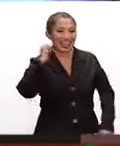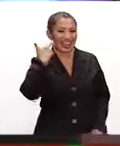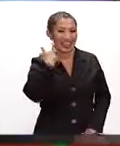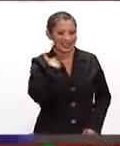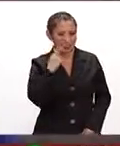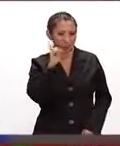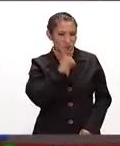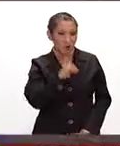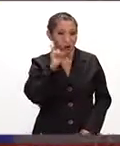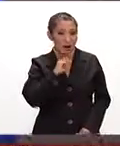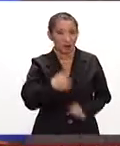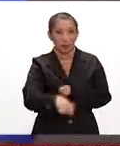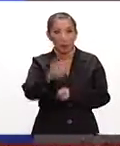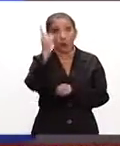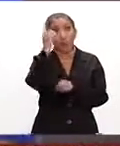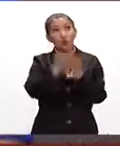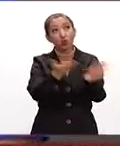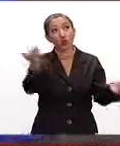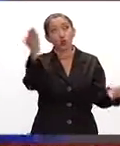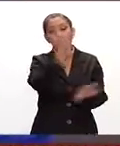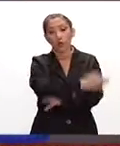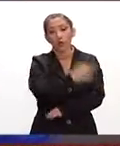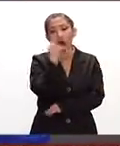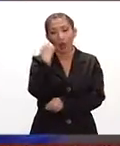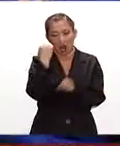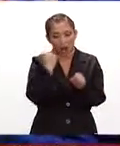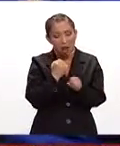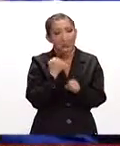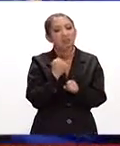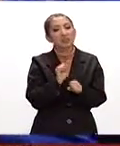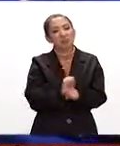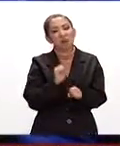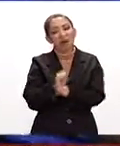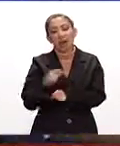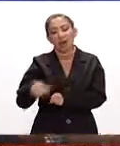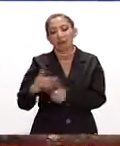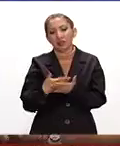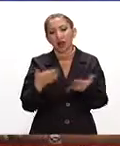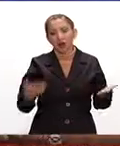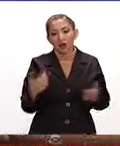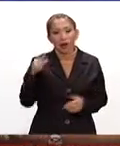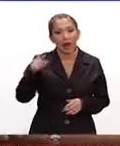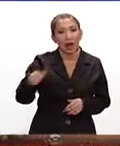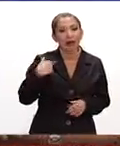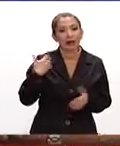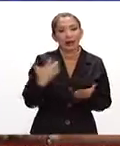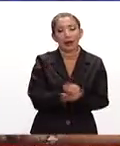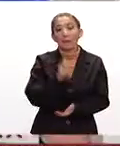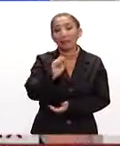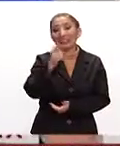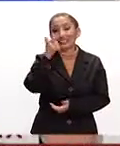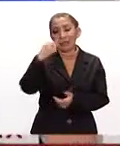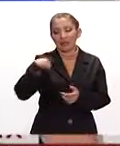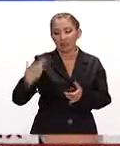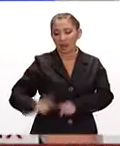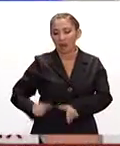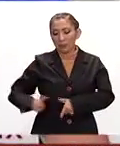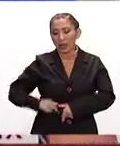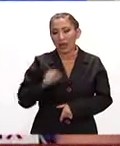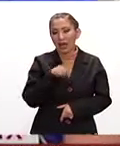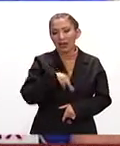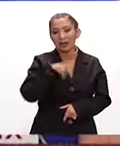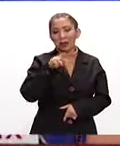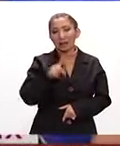mexicana, que fue número uno del ORBE durante varias semanas. Bueno, pues hay que decirlo que consiguió 27 títulos de la